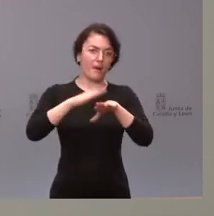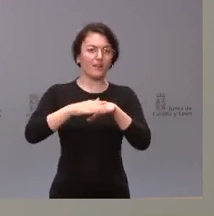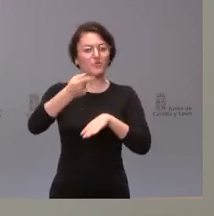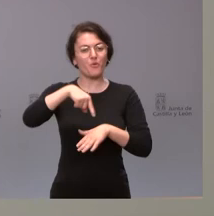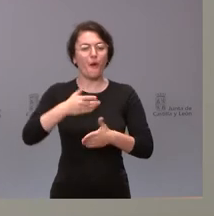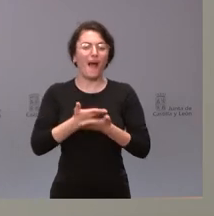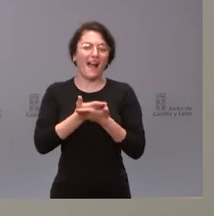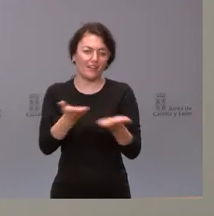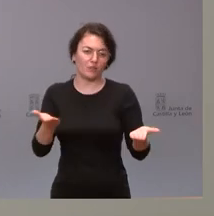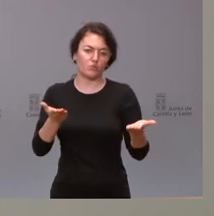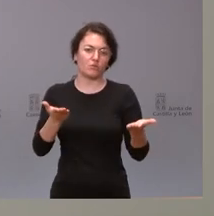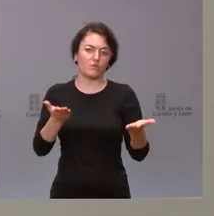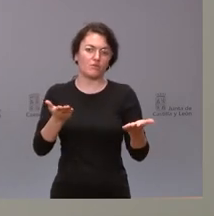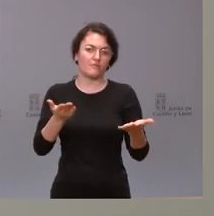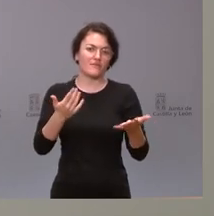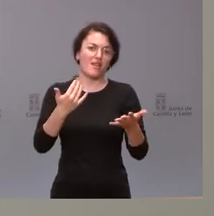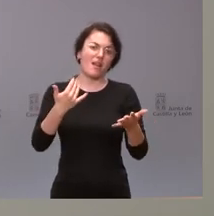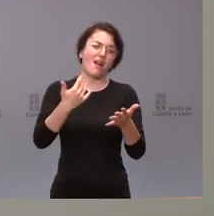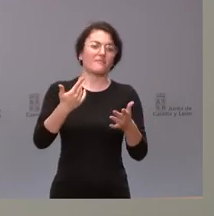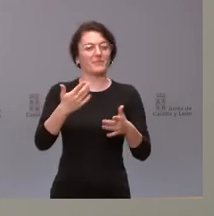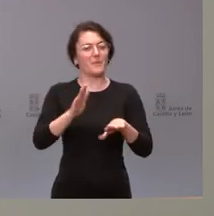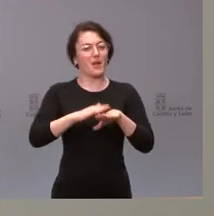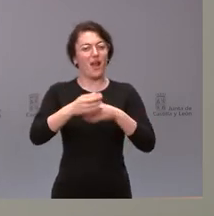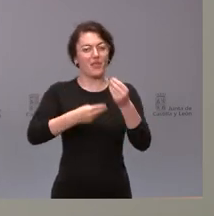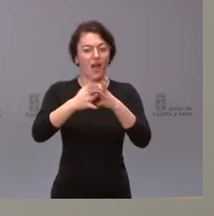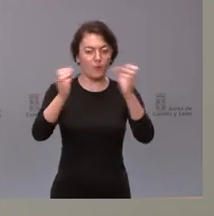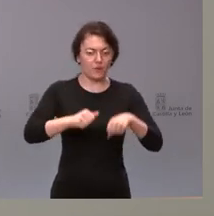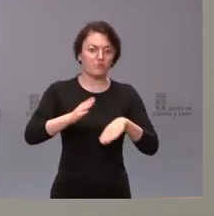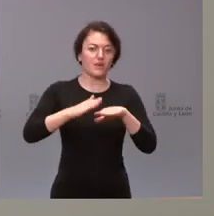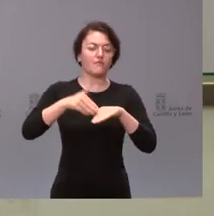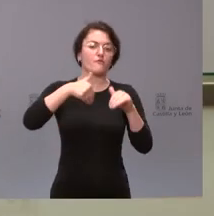suficiente para alcanzar un acuerdo que garantice el futuro de la empresa.